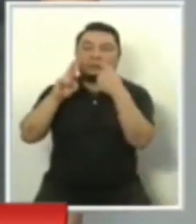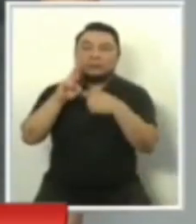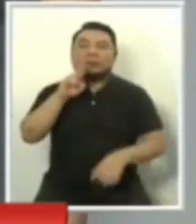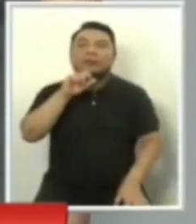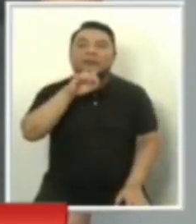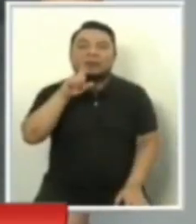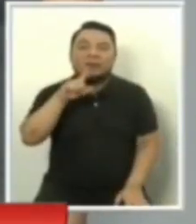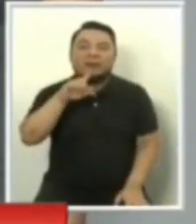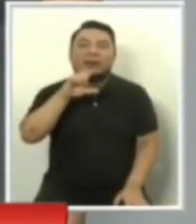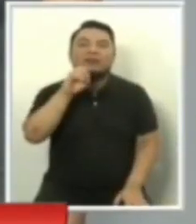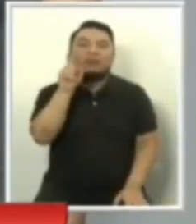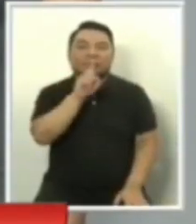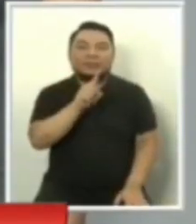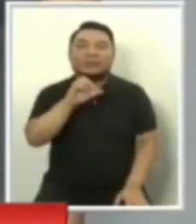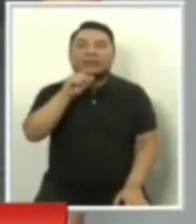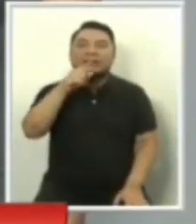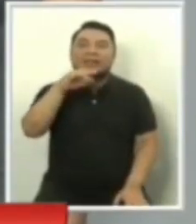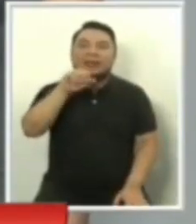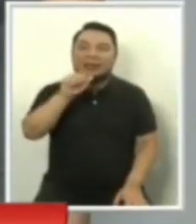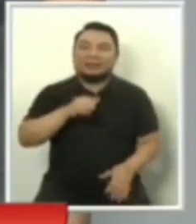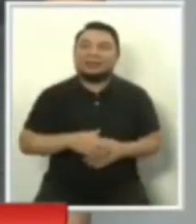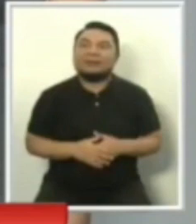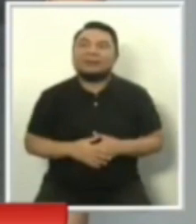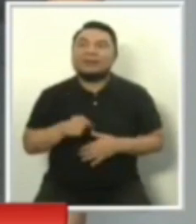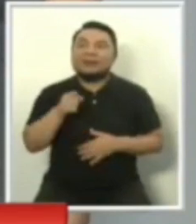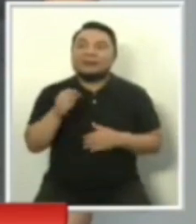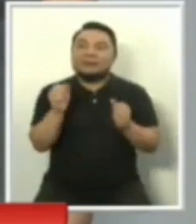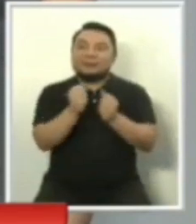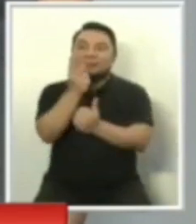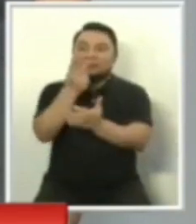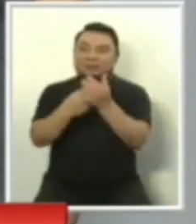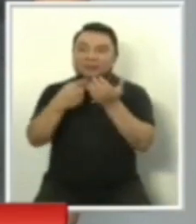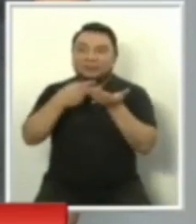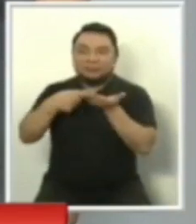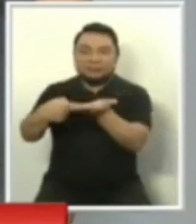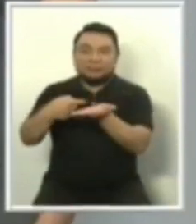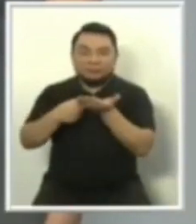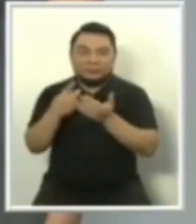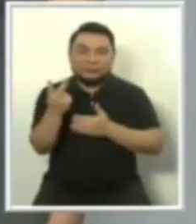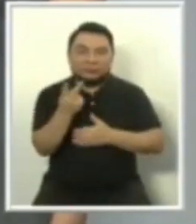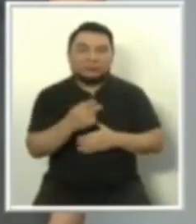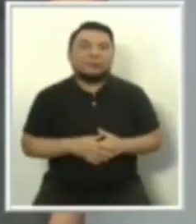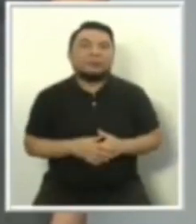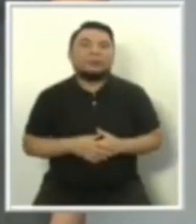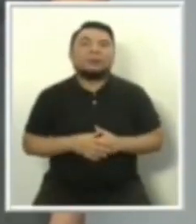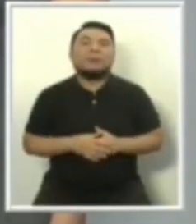López Aliaga. Estos dos candidatos van a poder debatir en ese segmento.